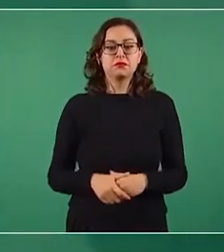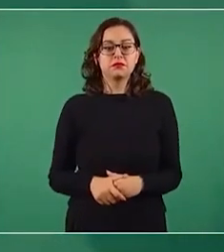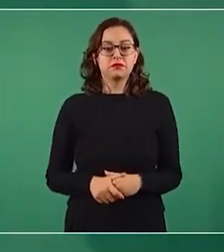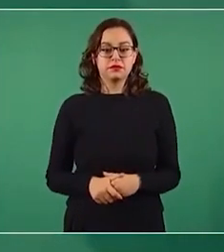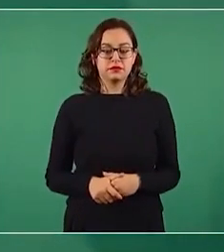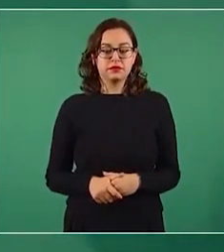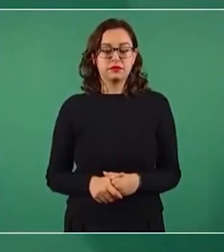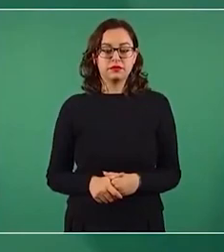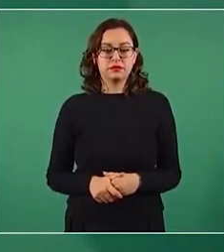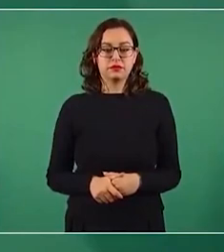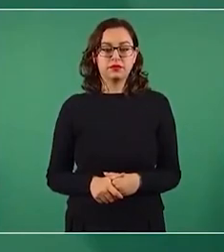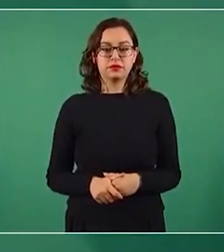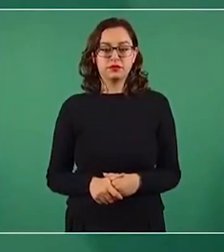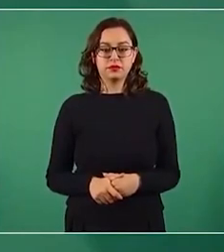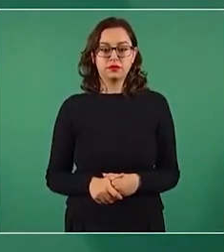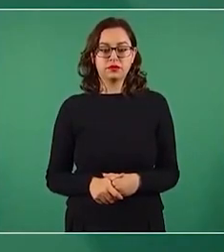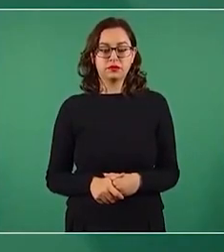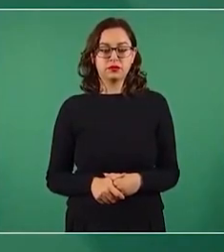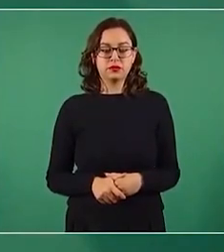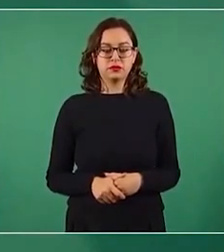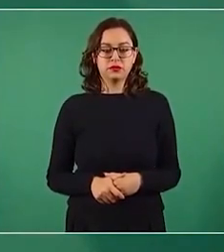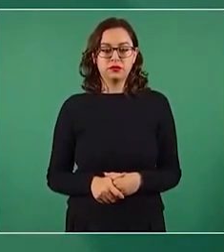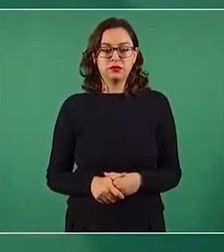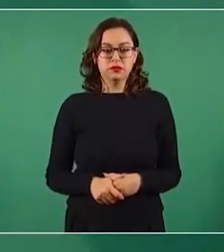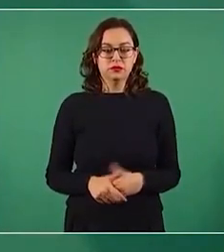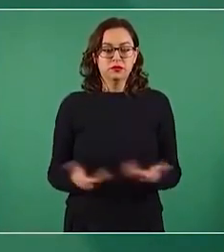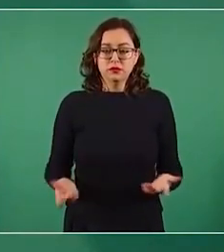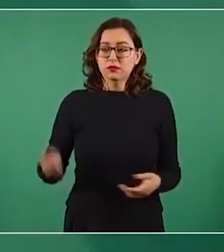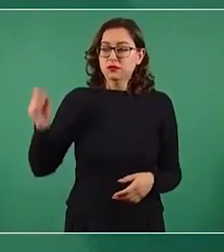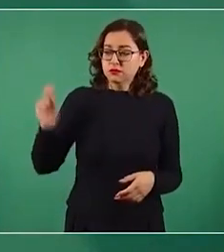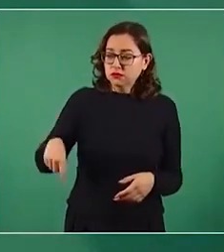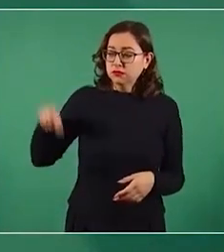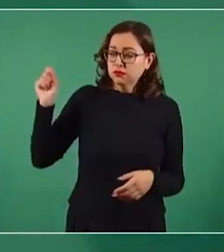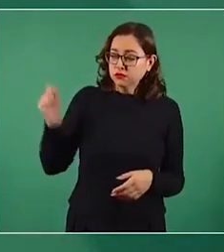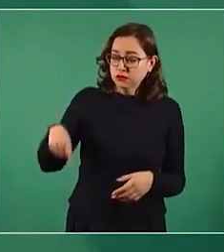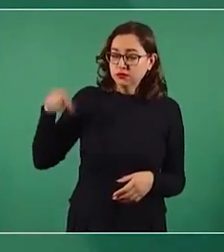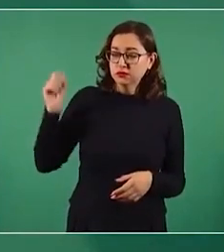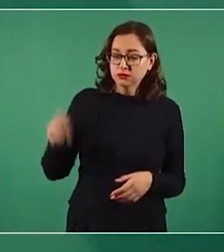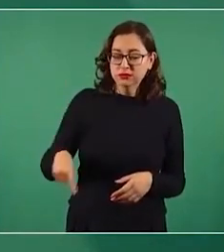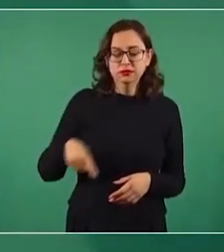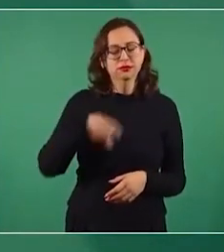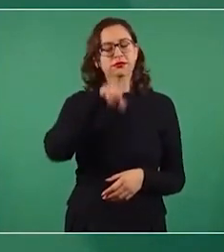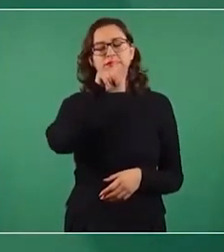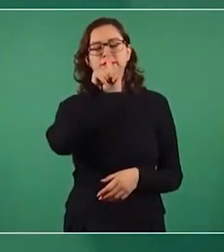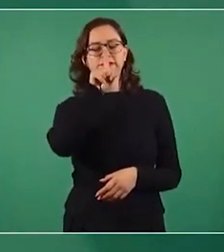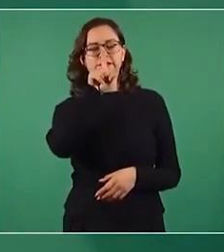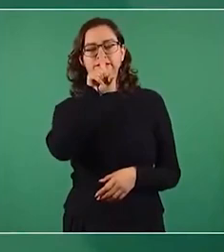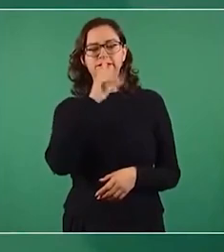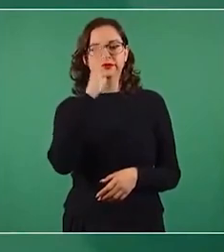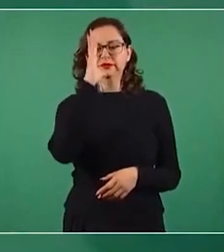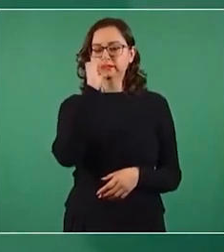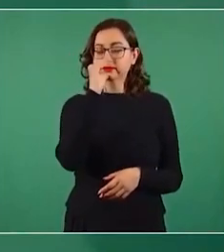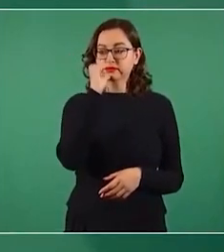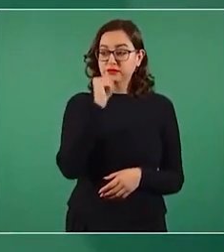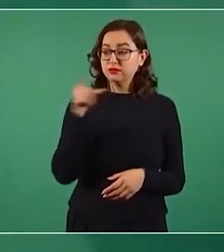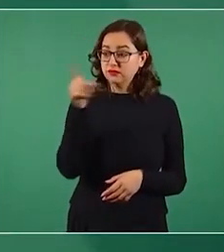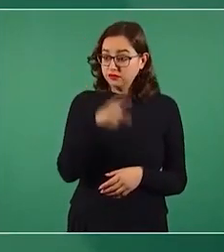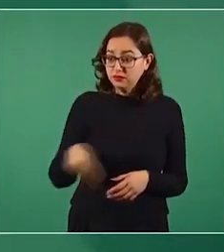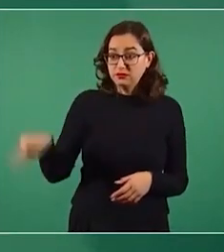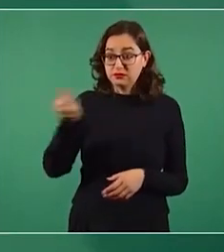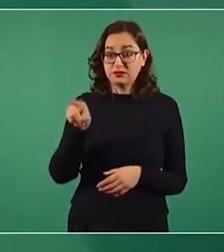No se puede con lo mismo. No son demócratas.